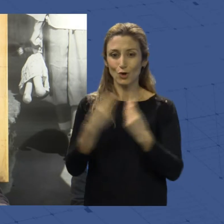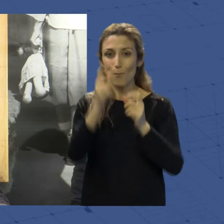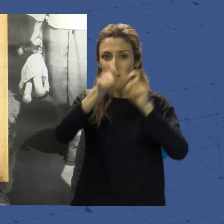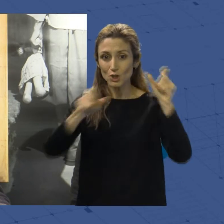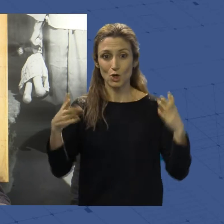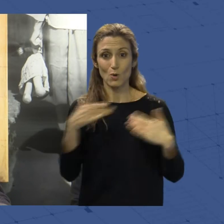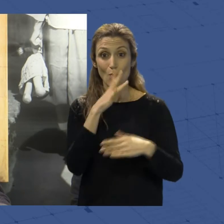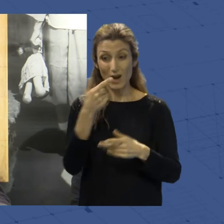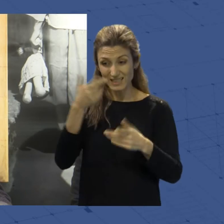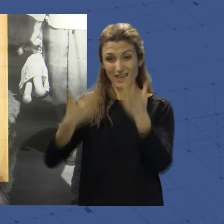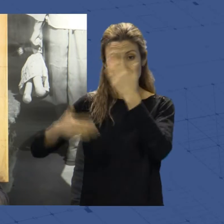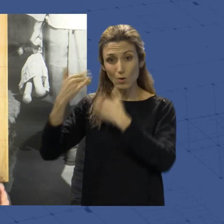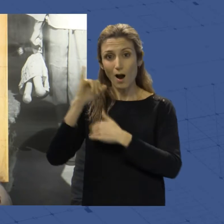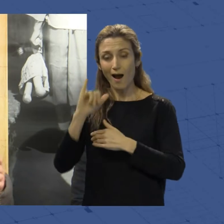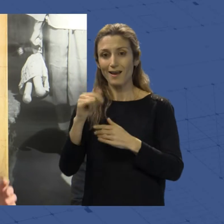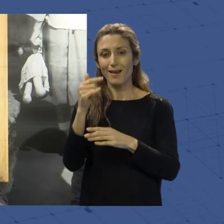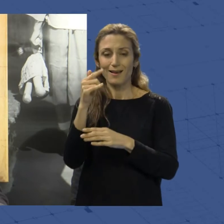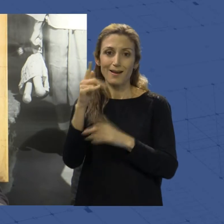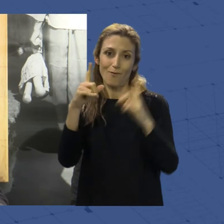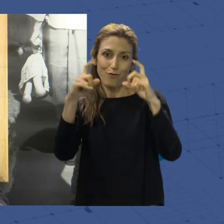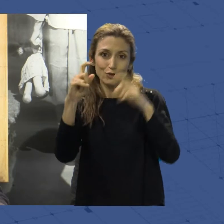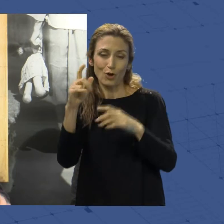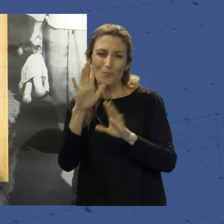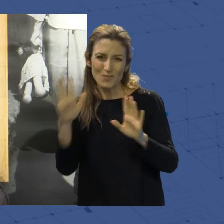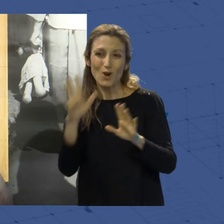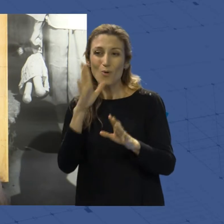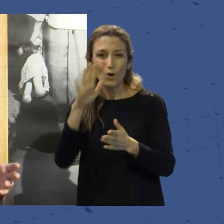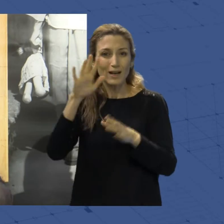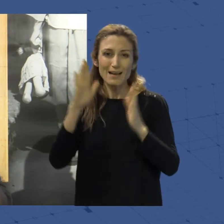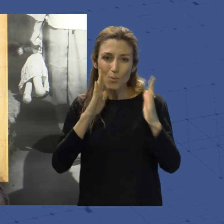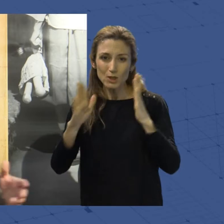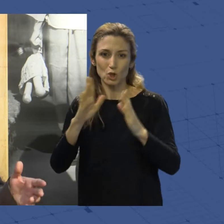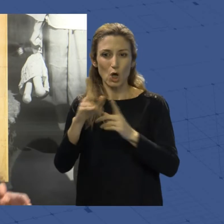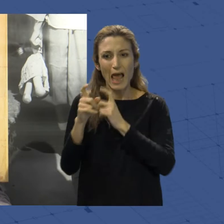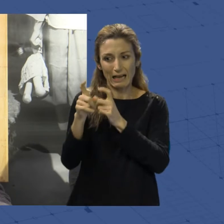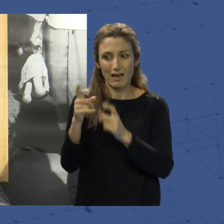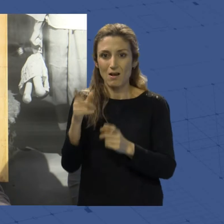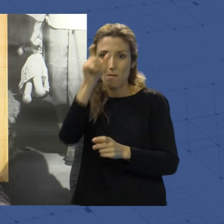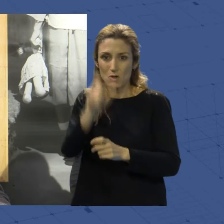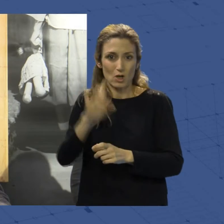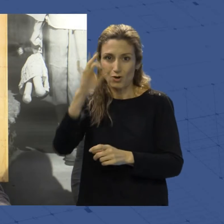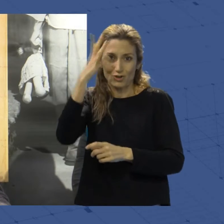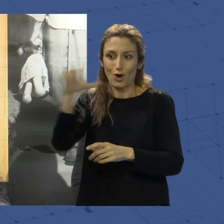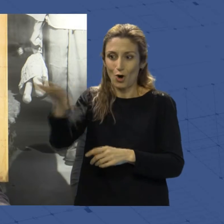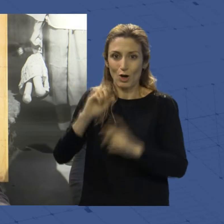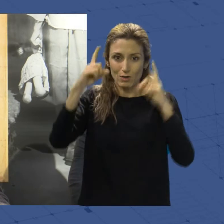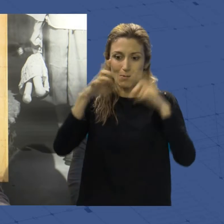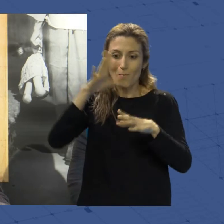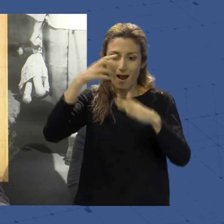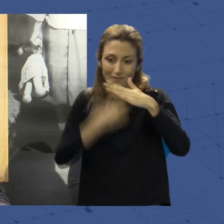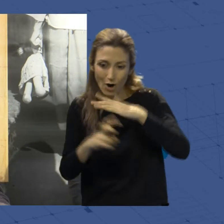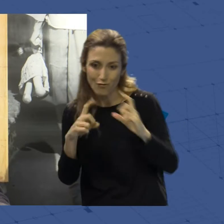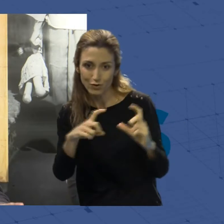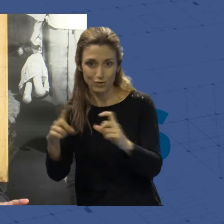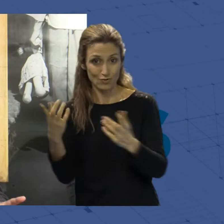cámaras, pero derivado de la guerra y de todo lo que estaba aconteciendo, nadie se le ocurriría bajar una cámara allí. Y nace un proyecto